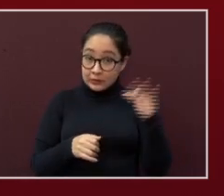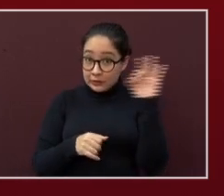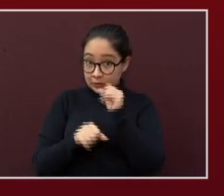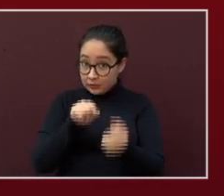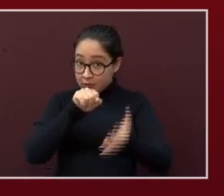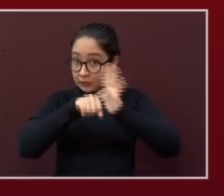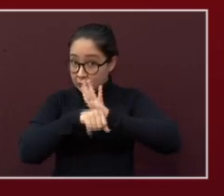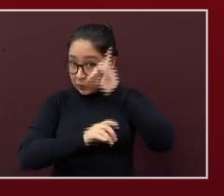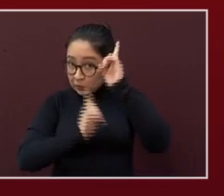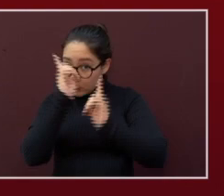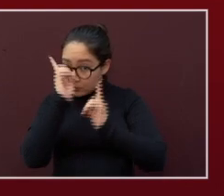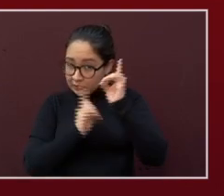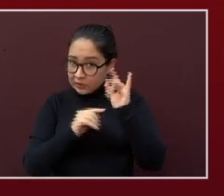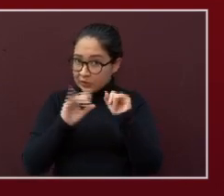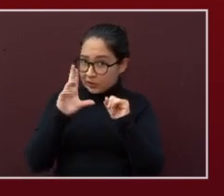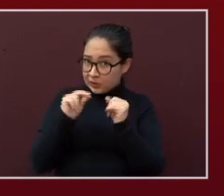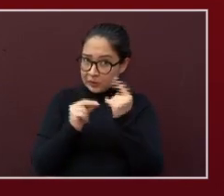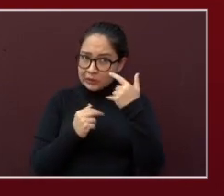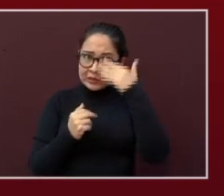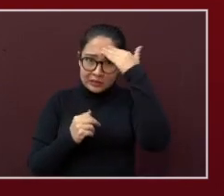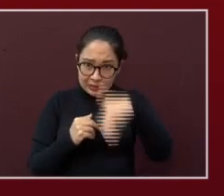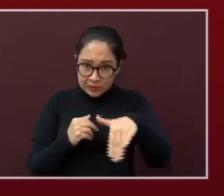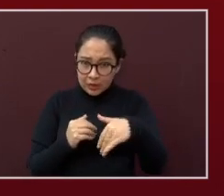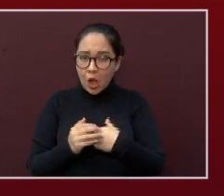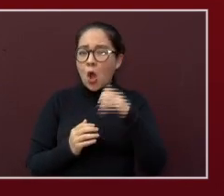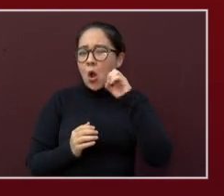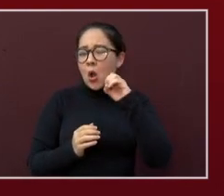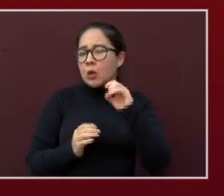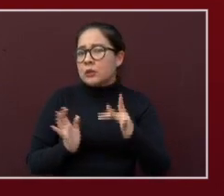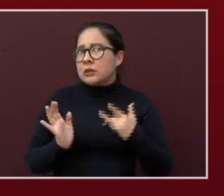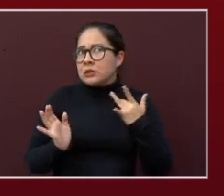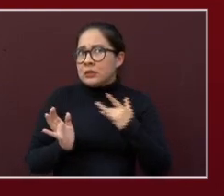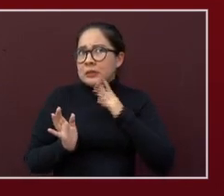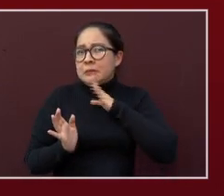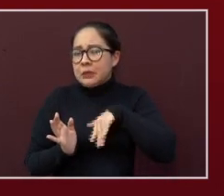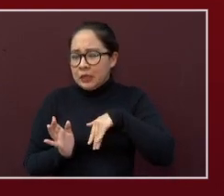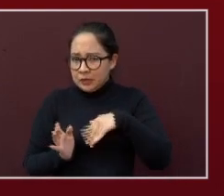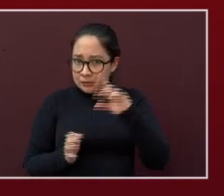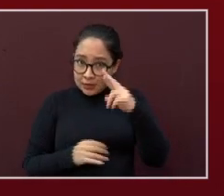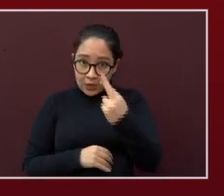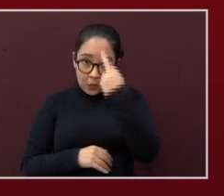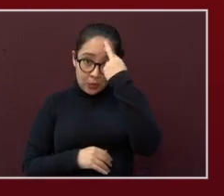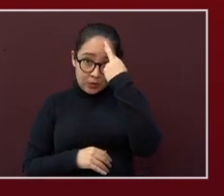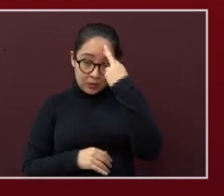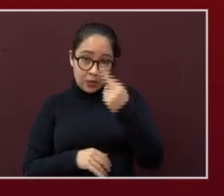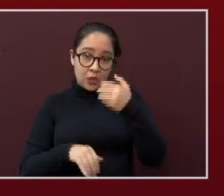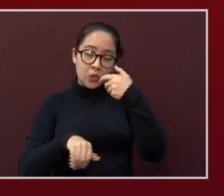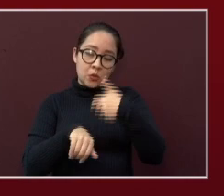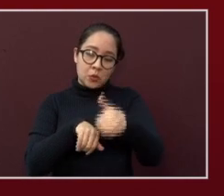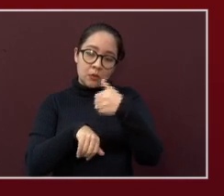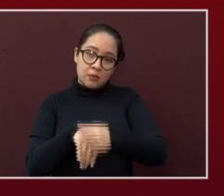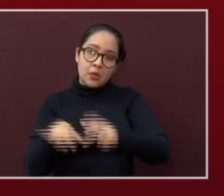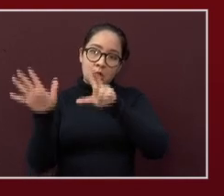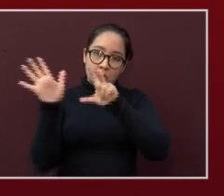caso de tener dudas sobre el coronavirus o si llegan a presentar síntomas. Recuerden, el 800